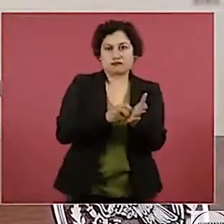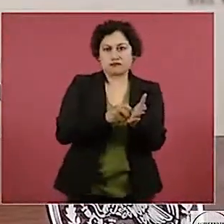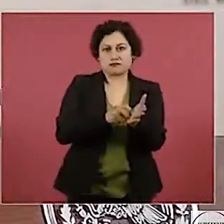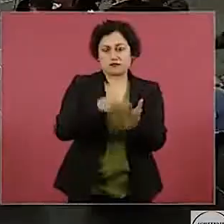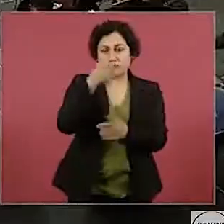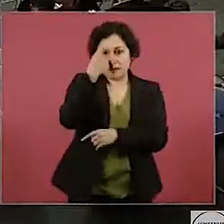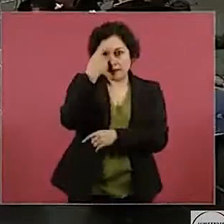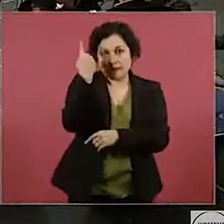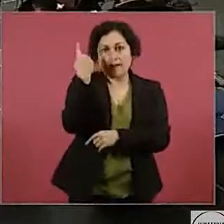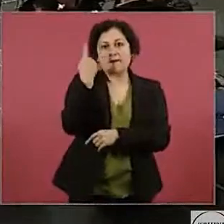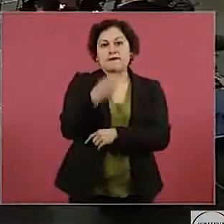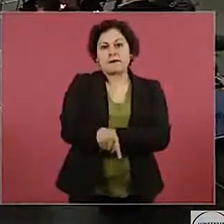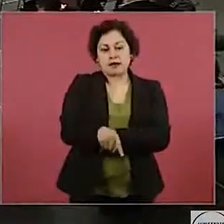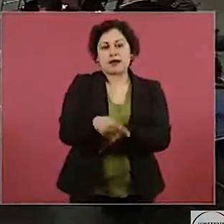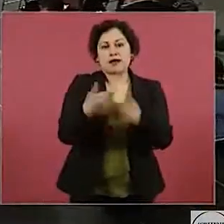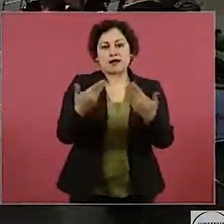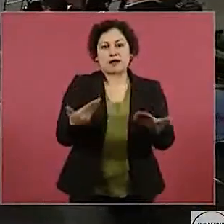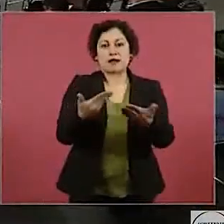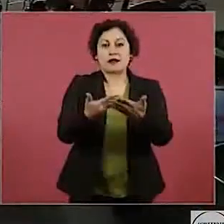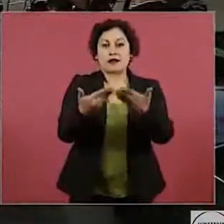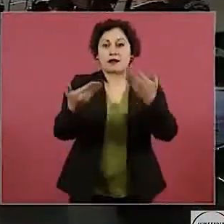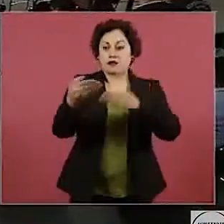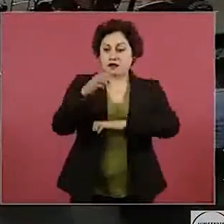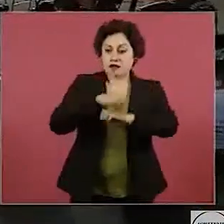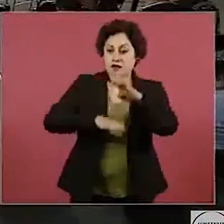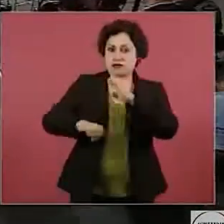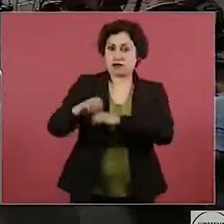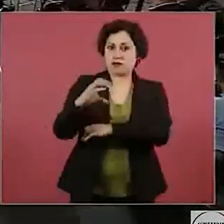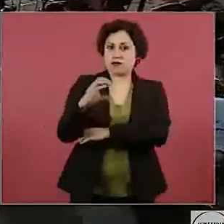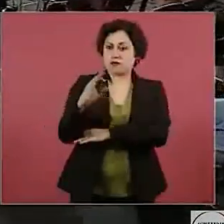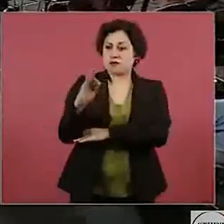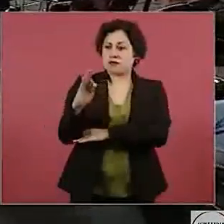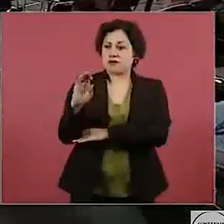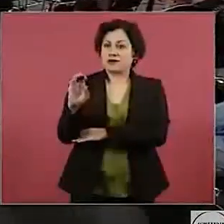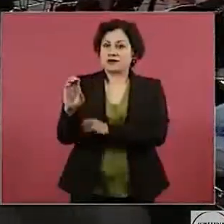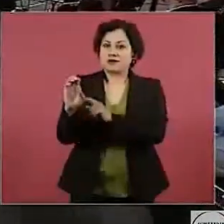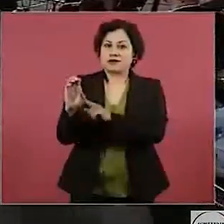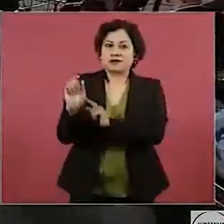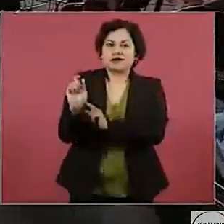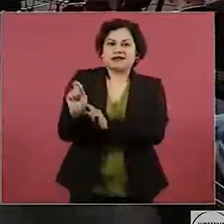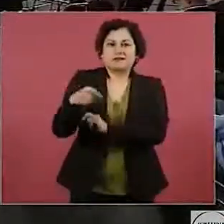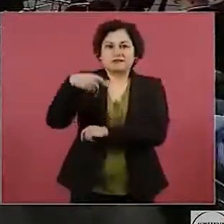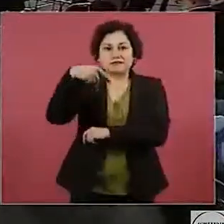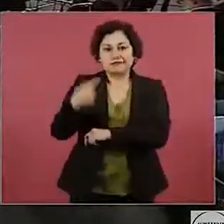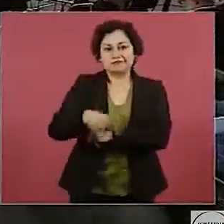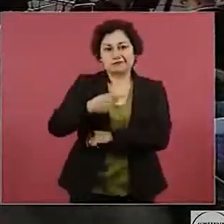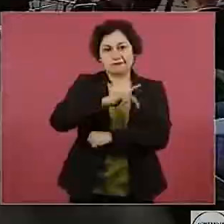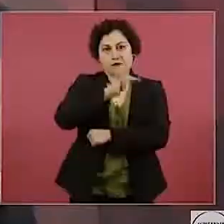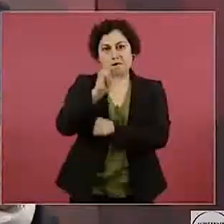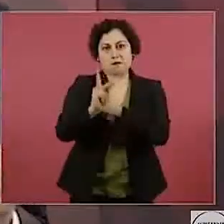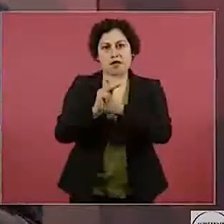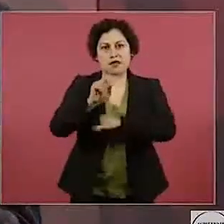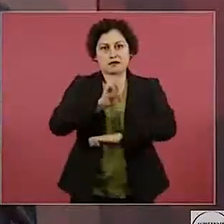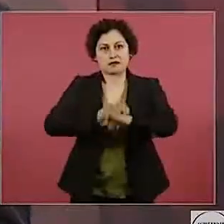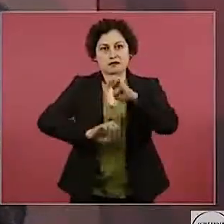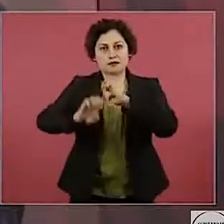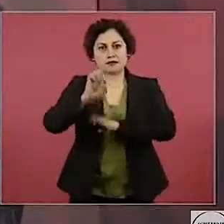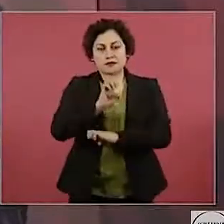Federal de Electricidad, que es una empresa pública, pueda